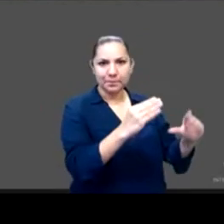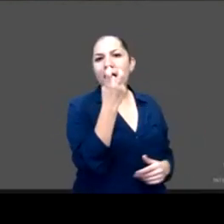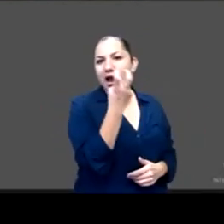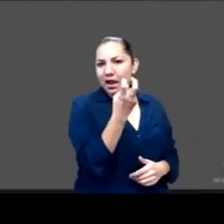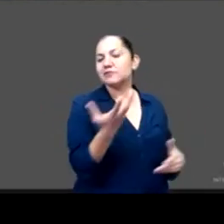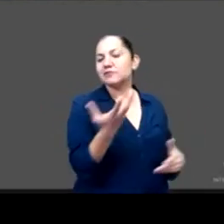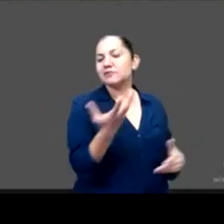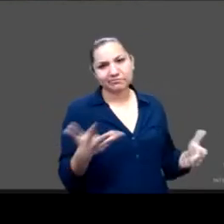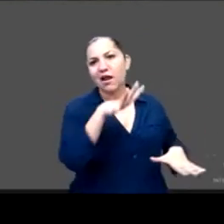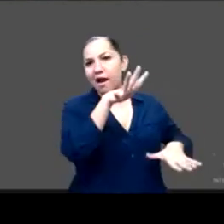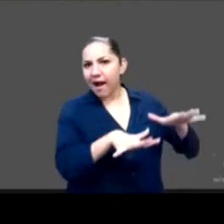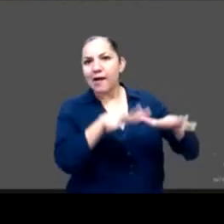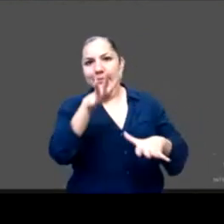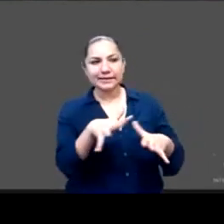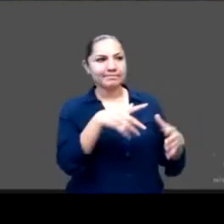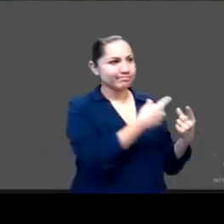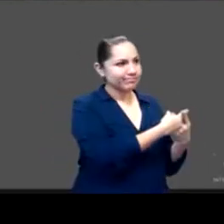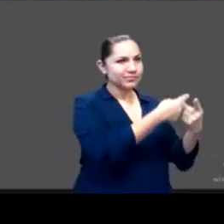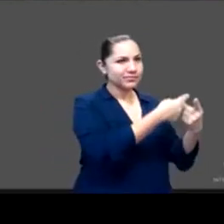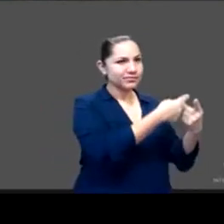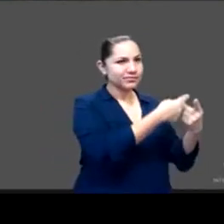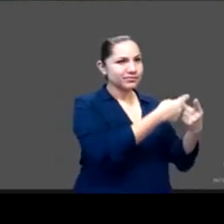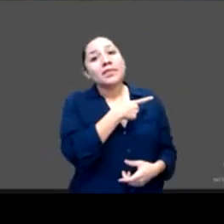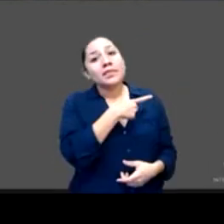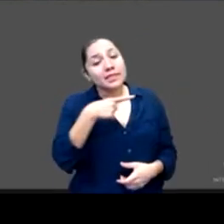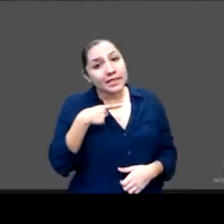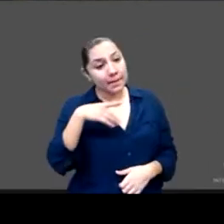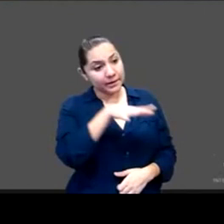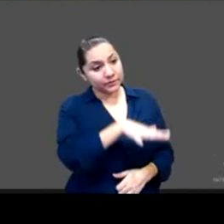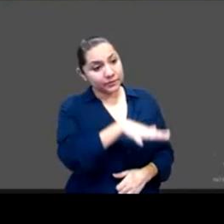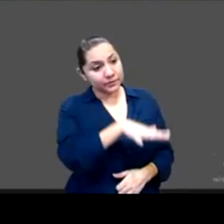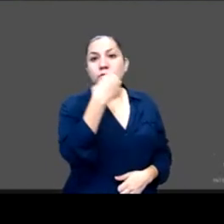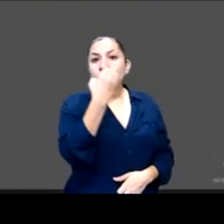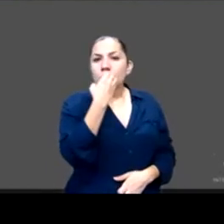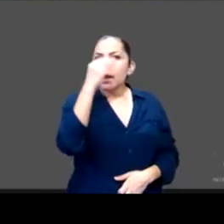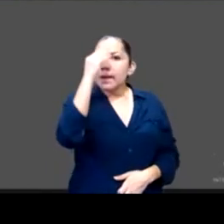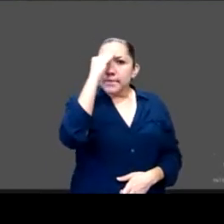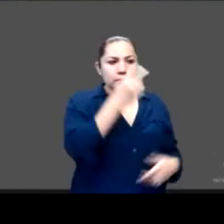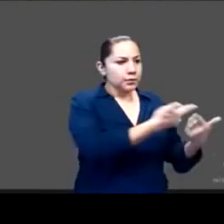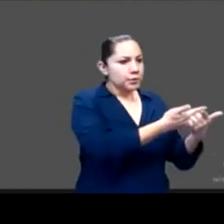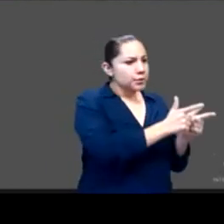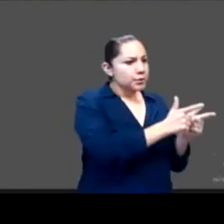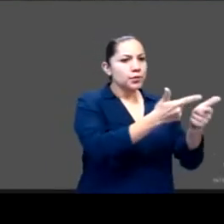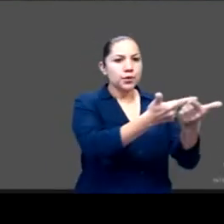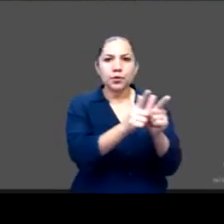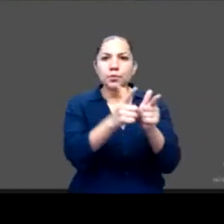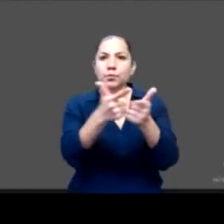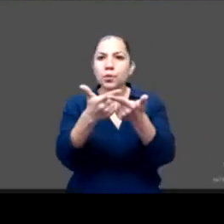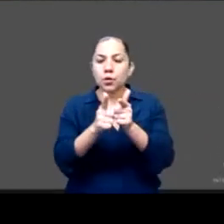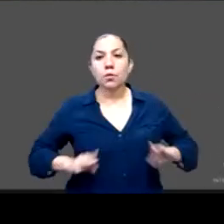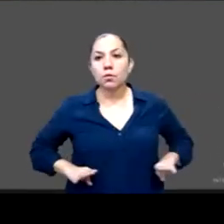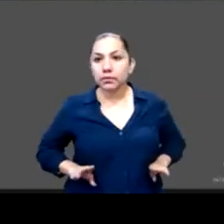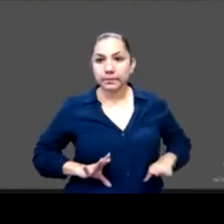diferenciarse dependiendo de los diferentes grupos a los que llevamos la educación de la sexualidad. Esto es, tenemos que focalizar las